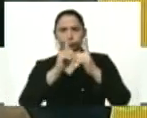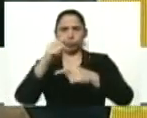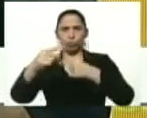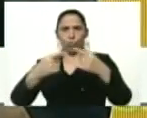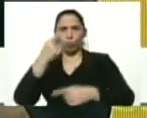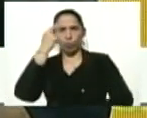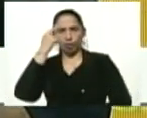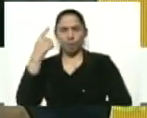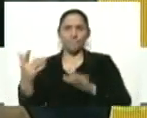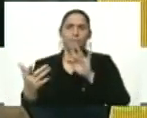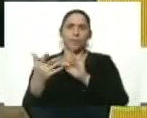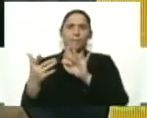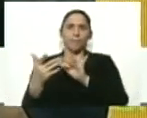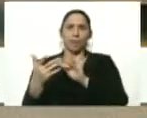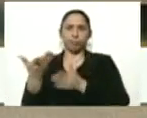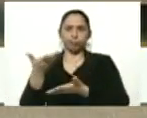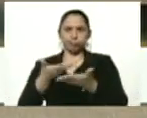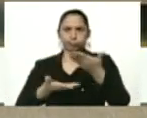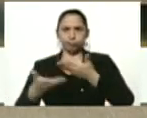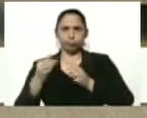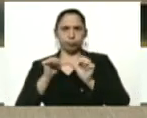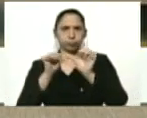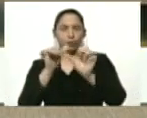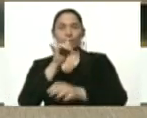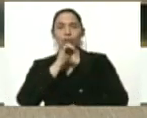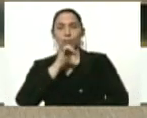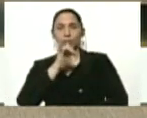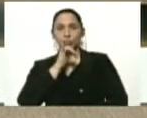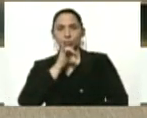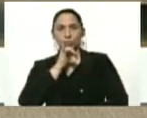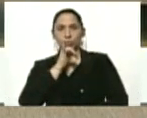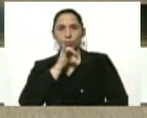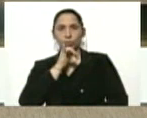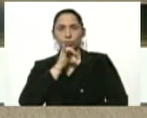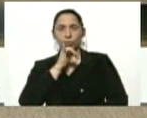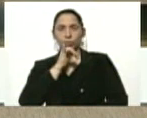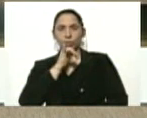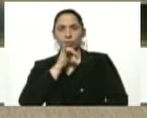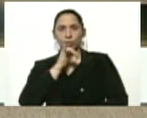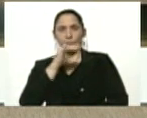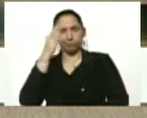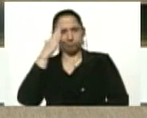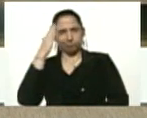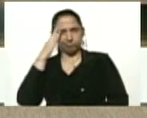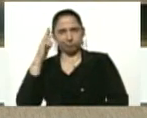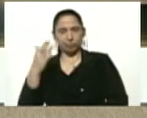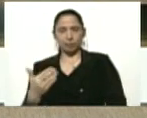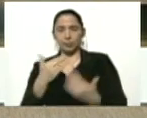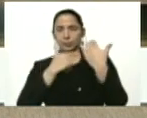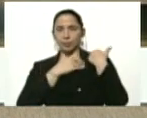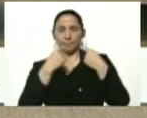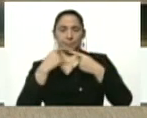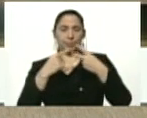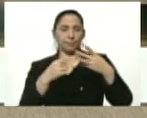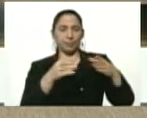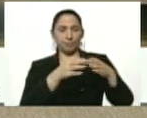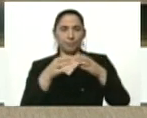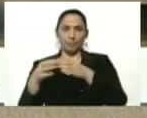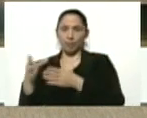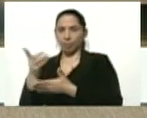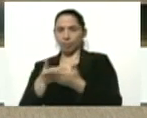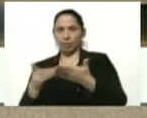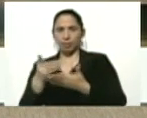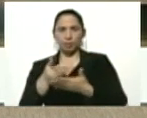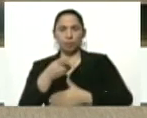Interacción permanente con información que van a ir manejando las respectivas carteras para el diseño de las